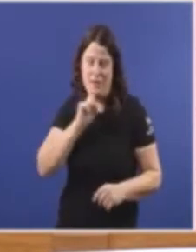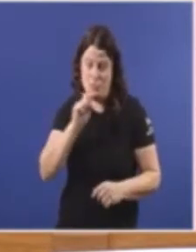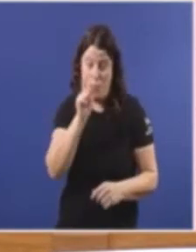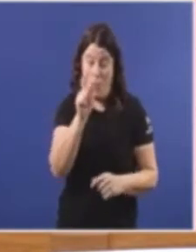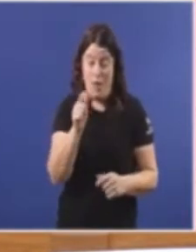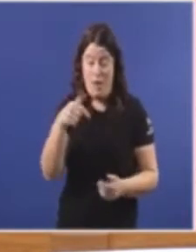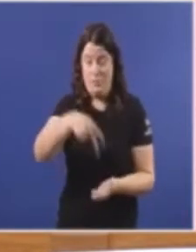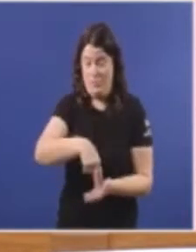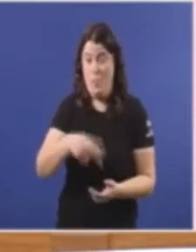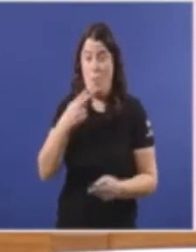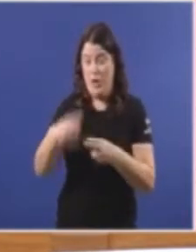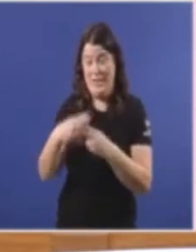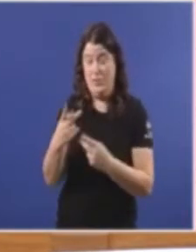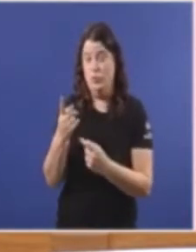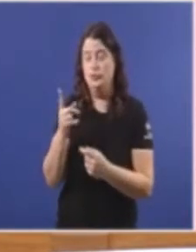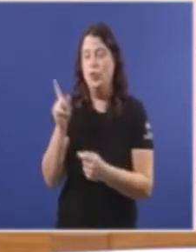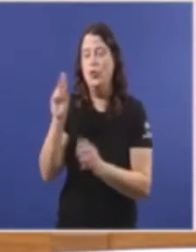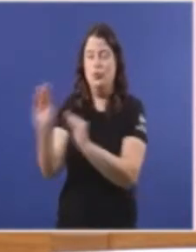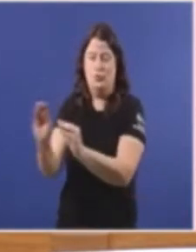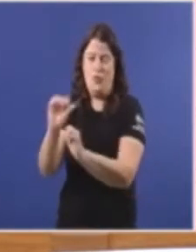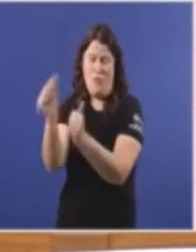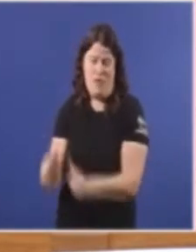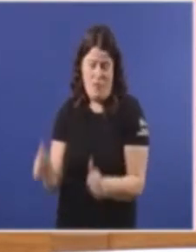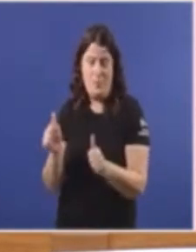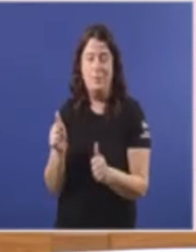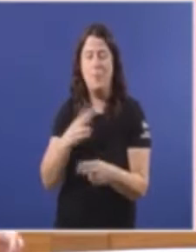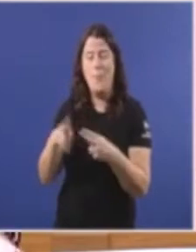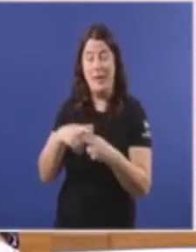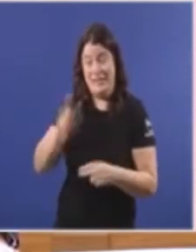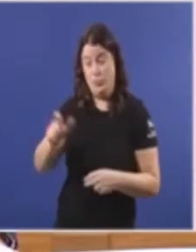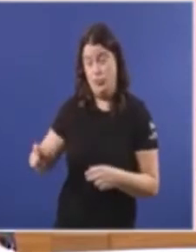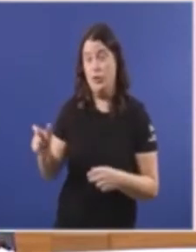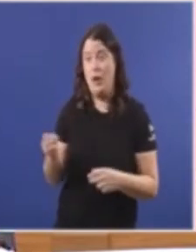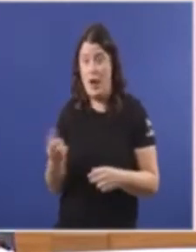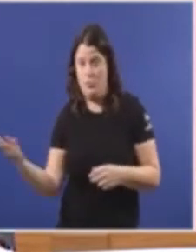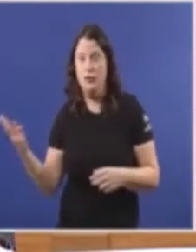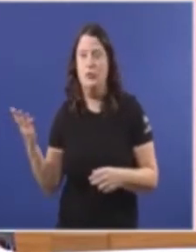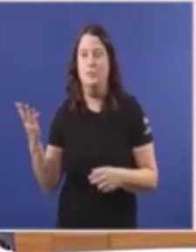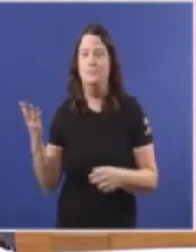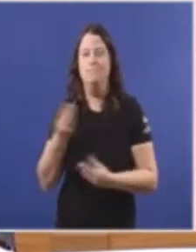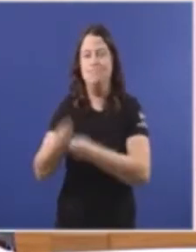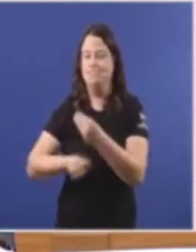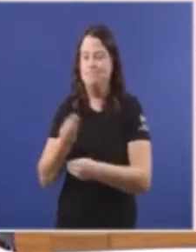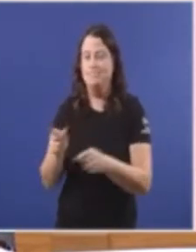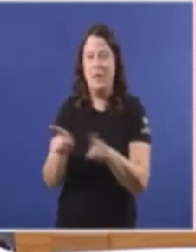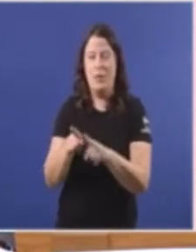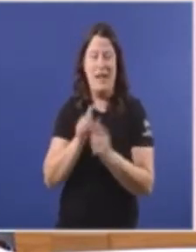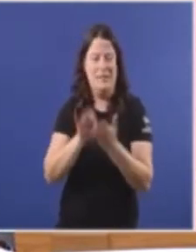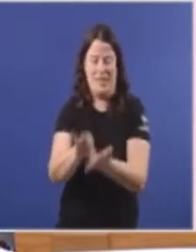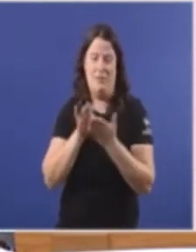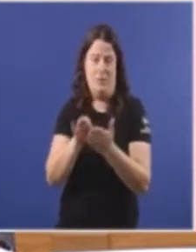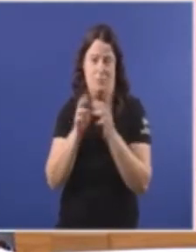a este modelo Son políticos que están Facendo un pésimo servicio